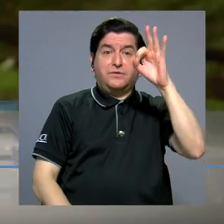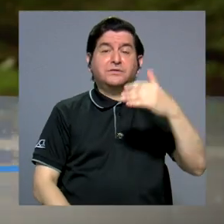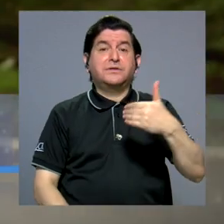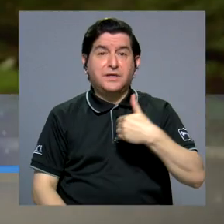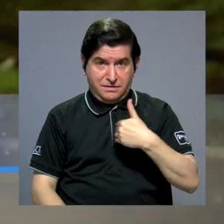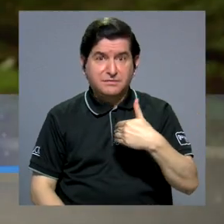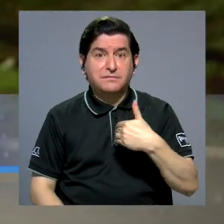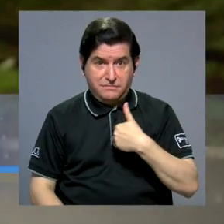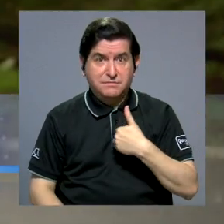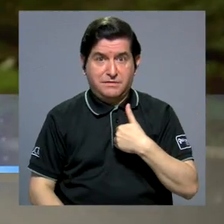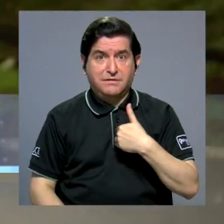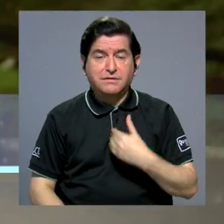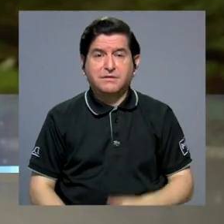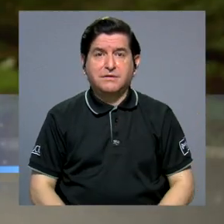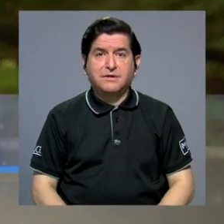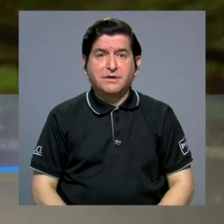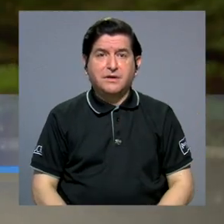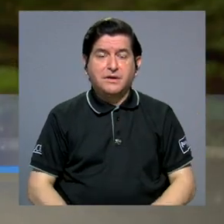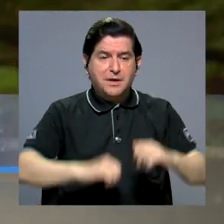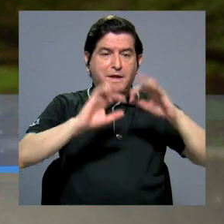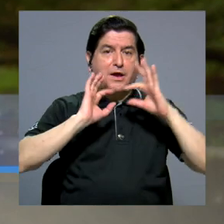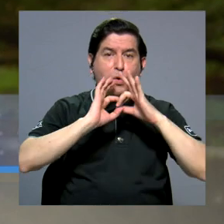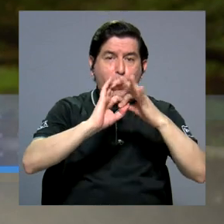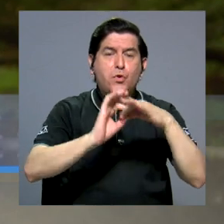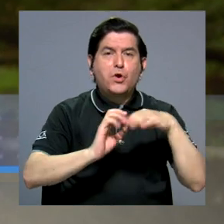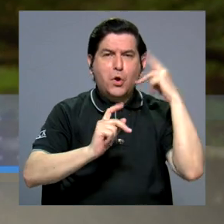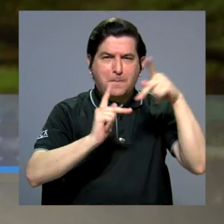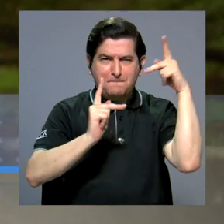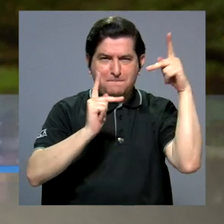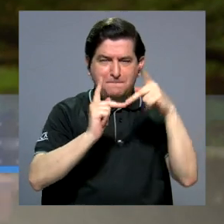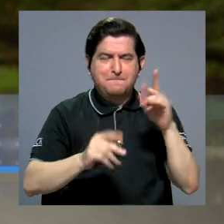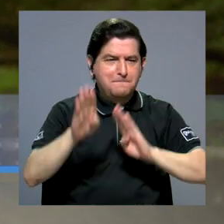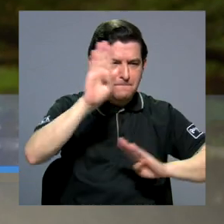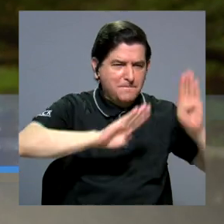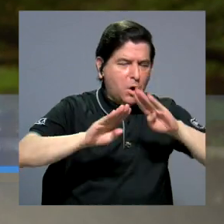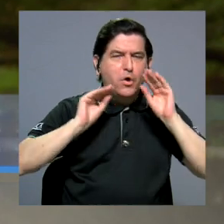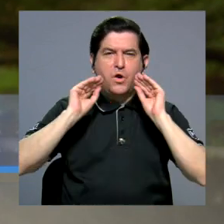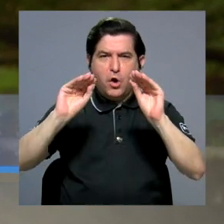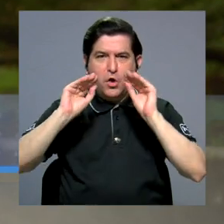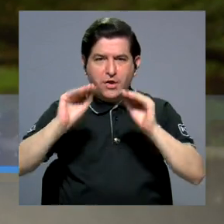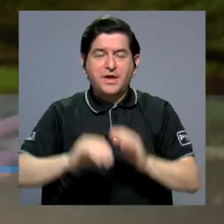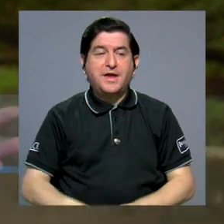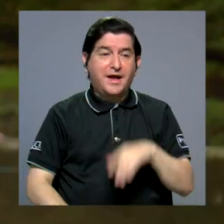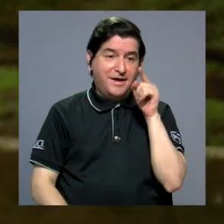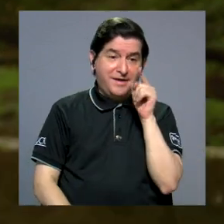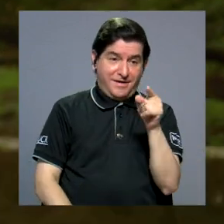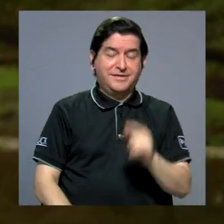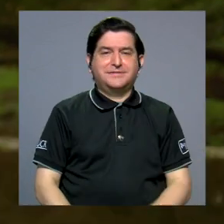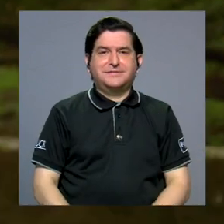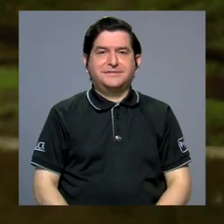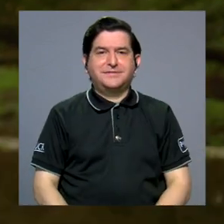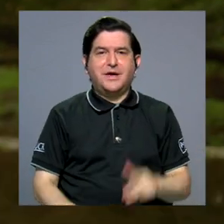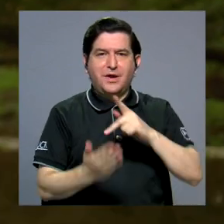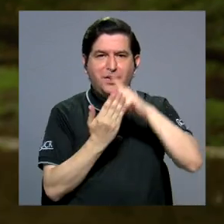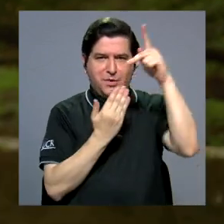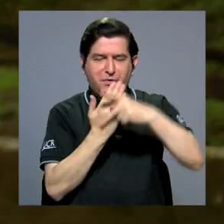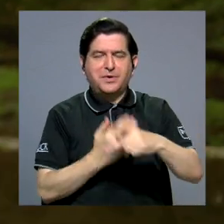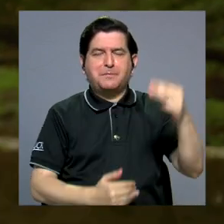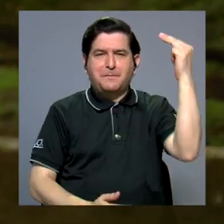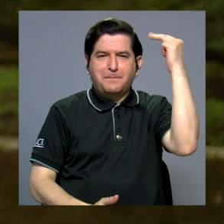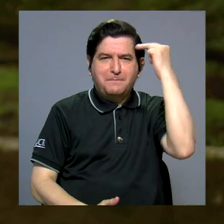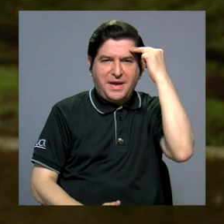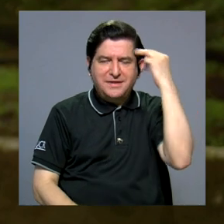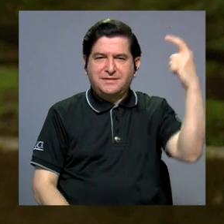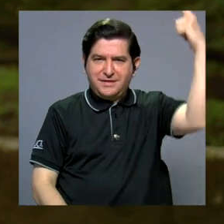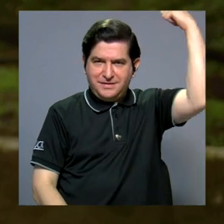que tenía el puente perfecto entre biología y educación estaba ahí. Y era un programa que se llamaba